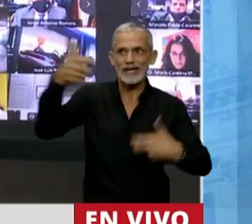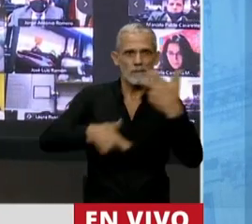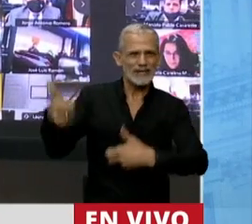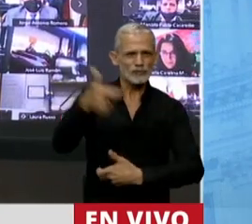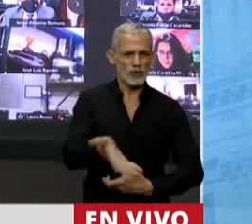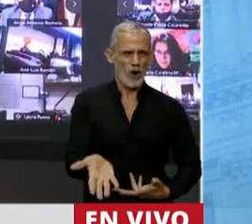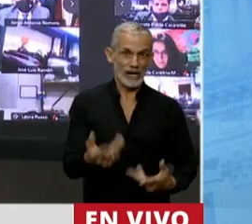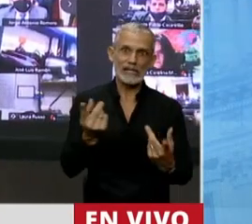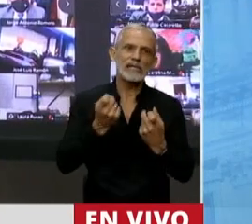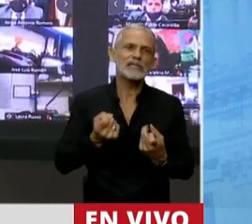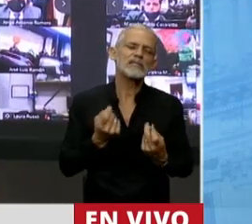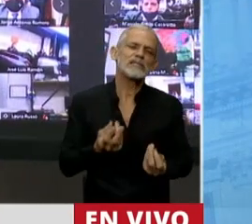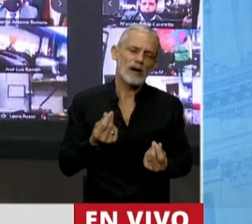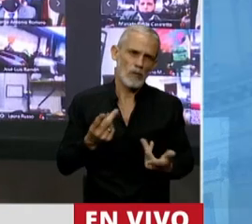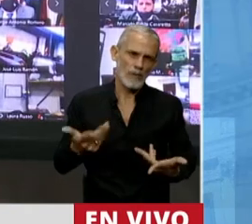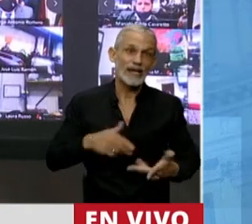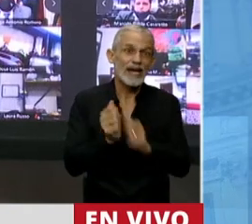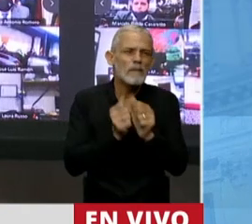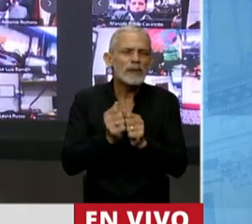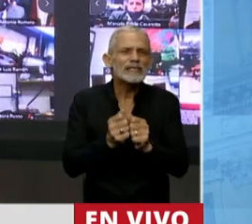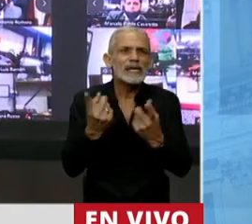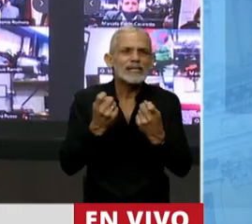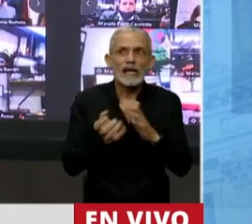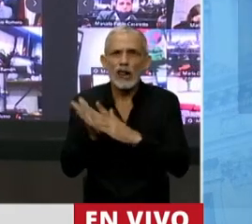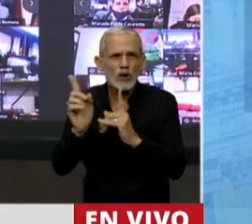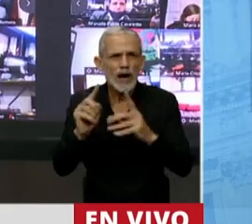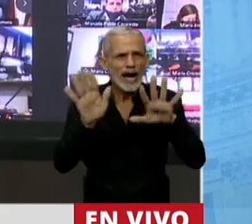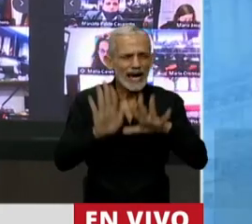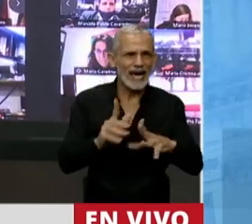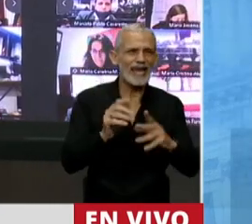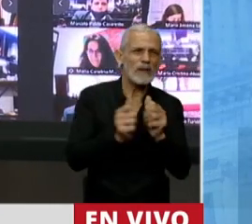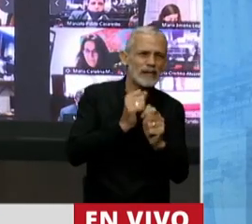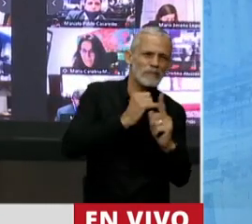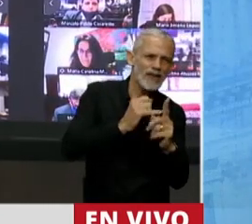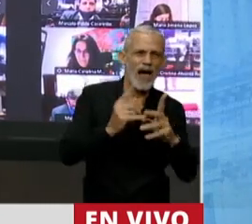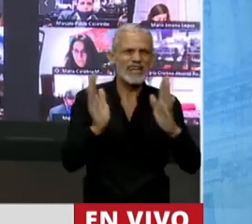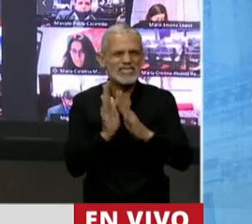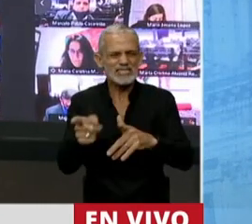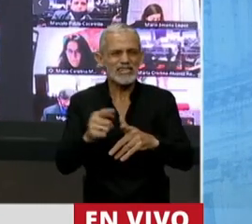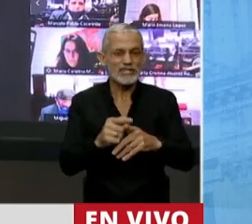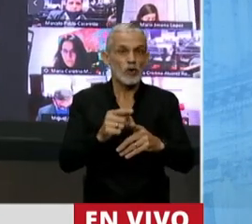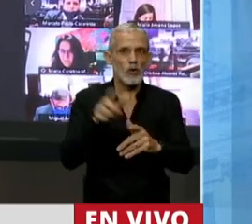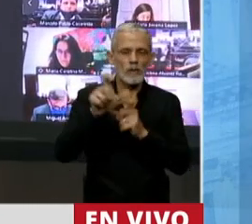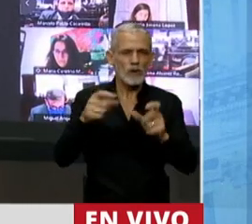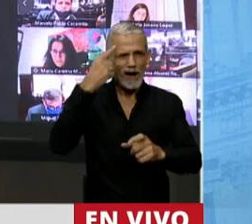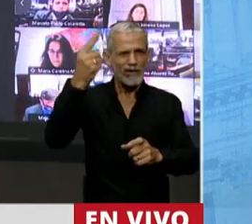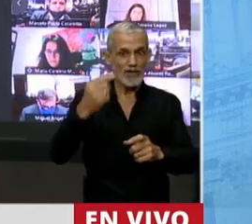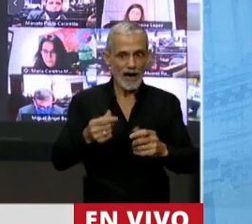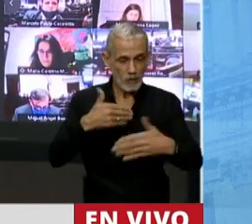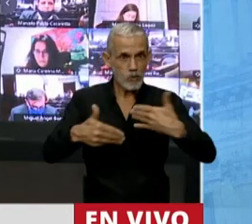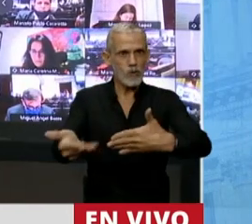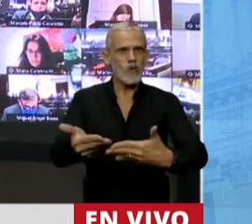que necesitamos de nuestras empresas, de las pequeñas y medianas empresas, de los emprendedores. ¿Para qué?